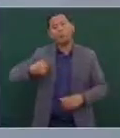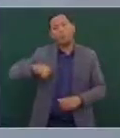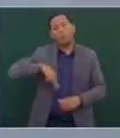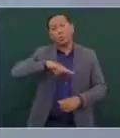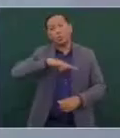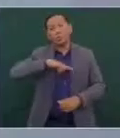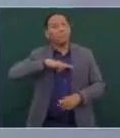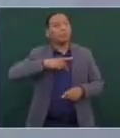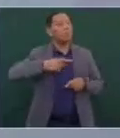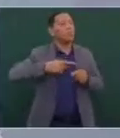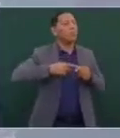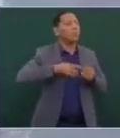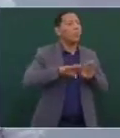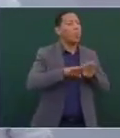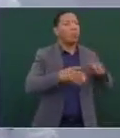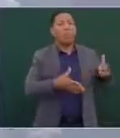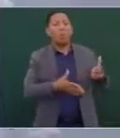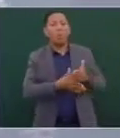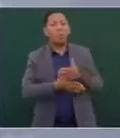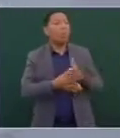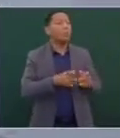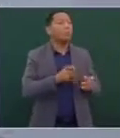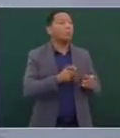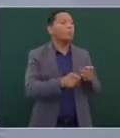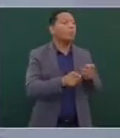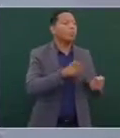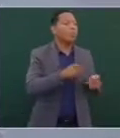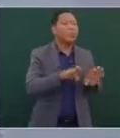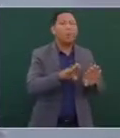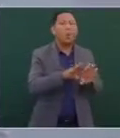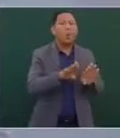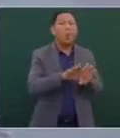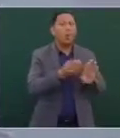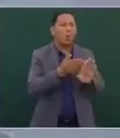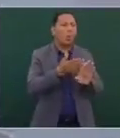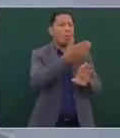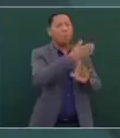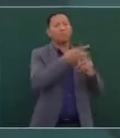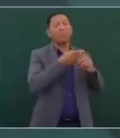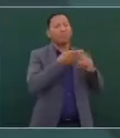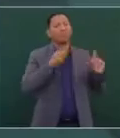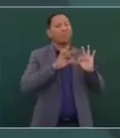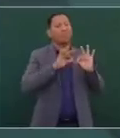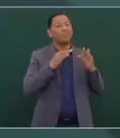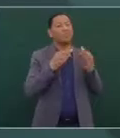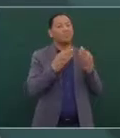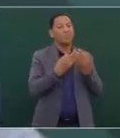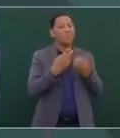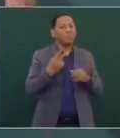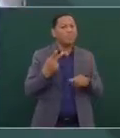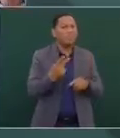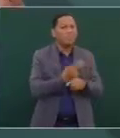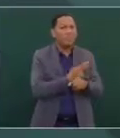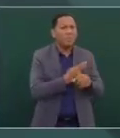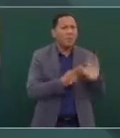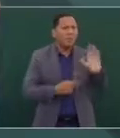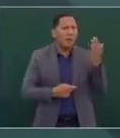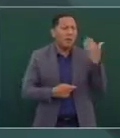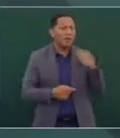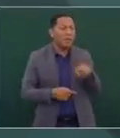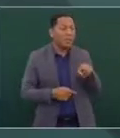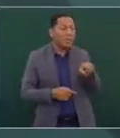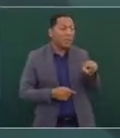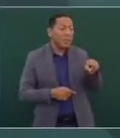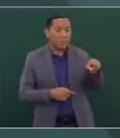sepamos como pasaba anteriormente, de que ellos